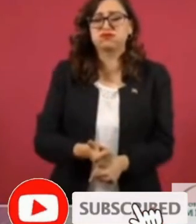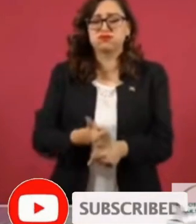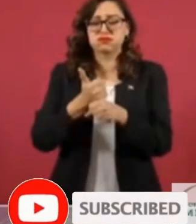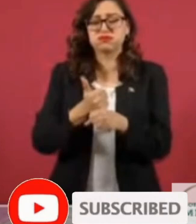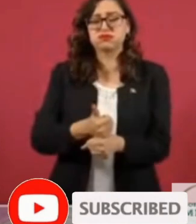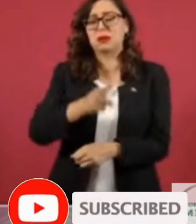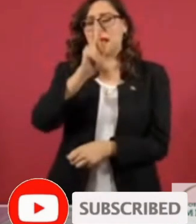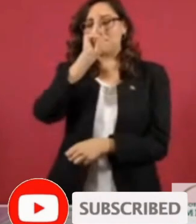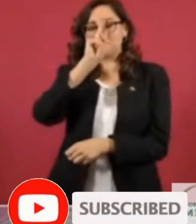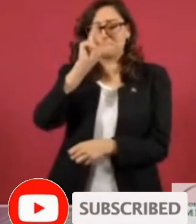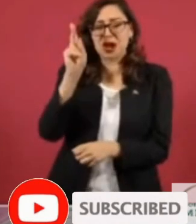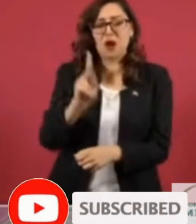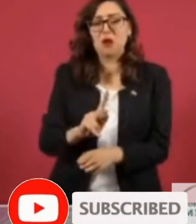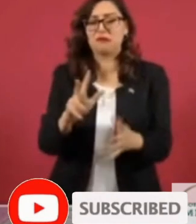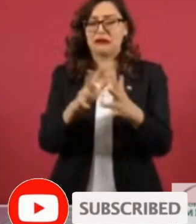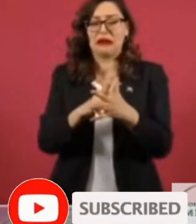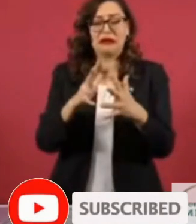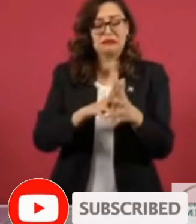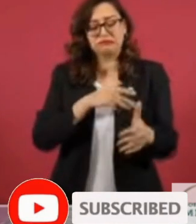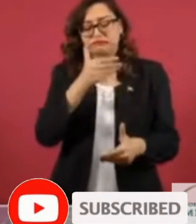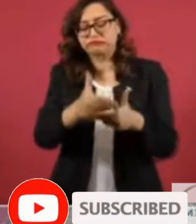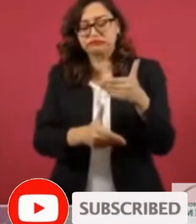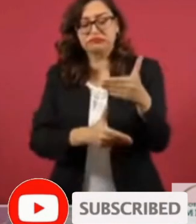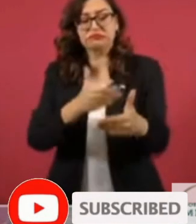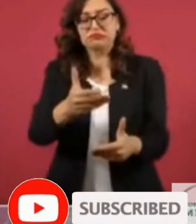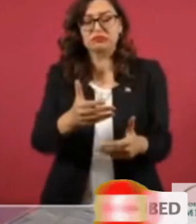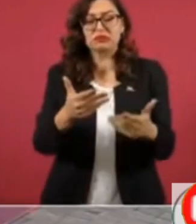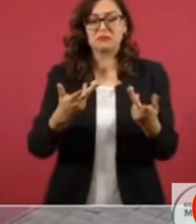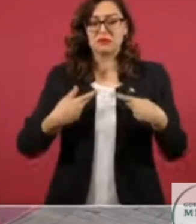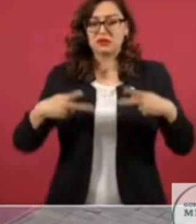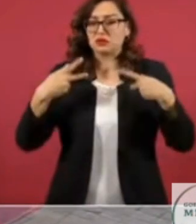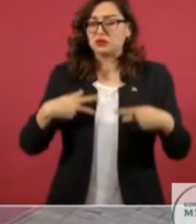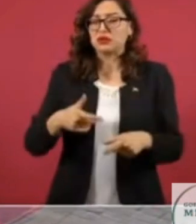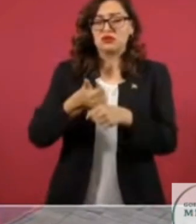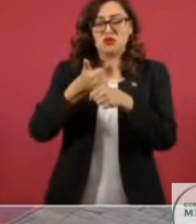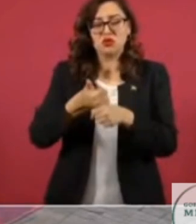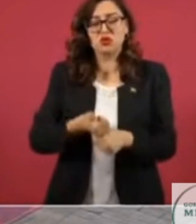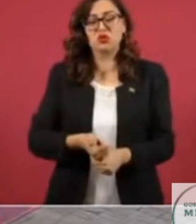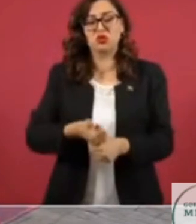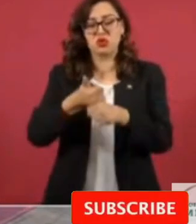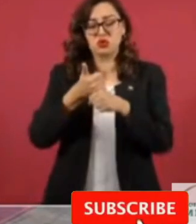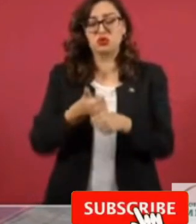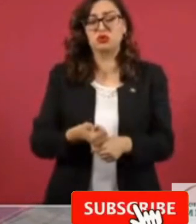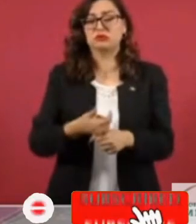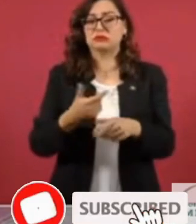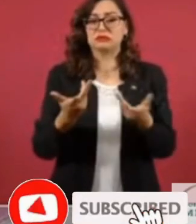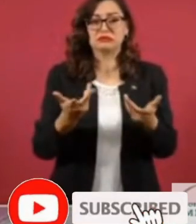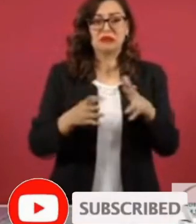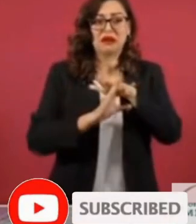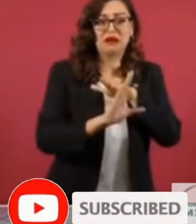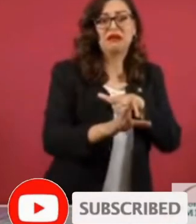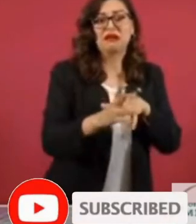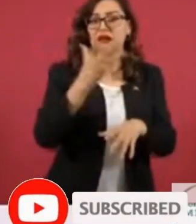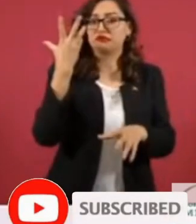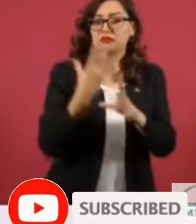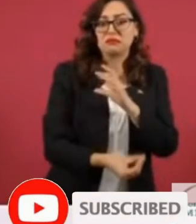de sus familiares y de refuquiados para agravar el